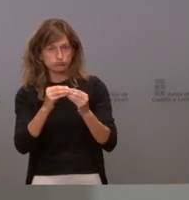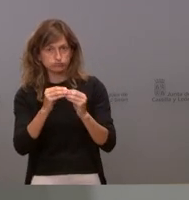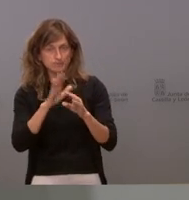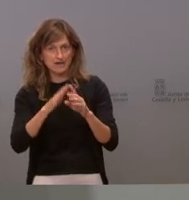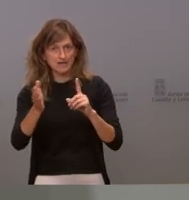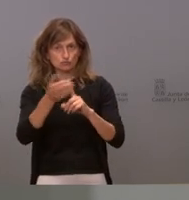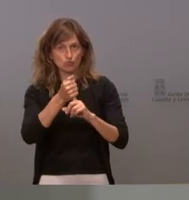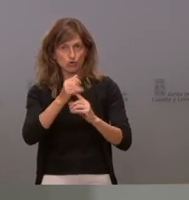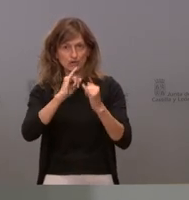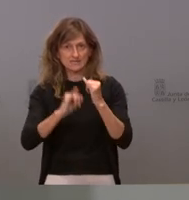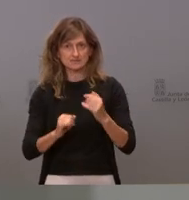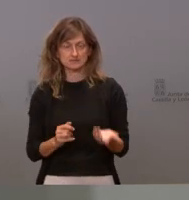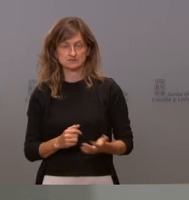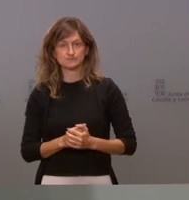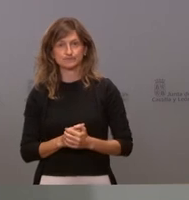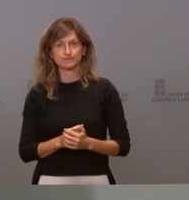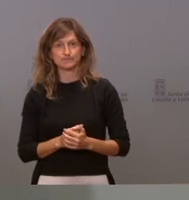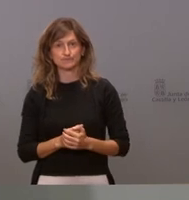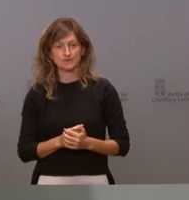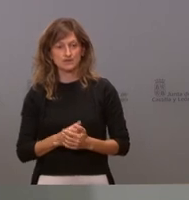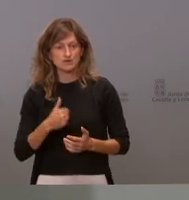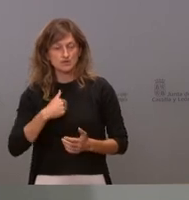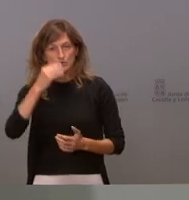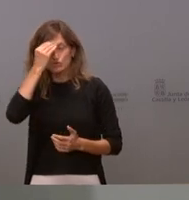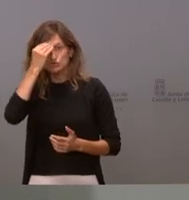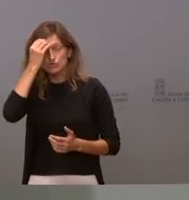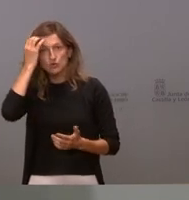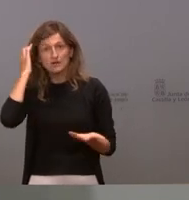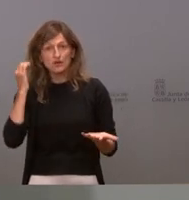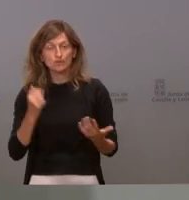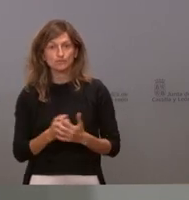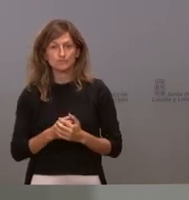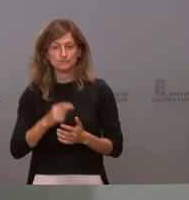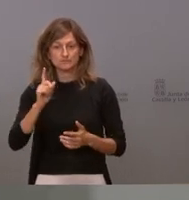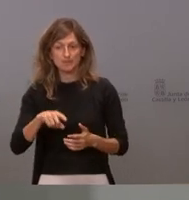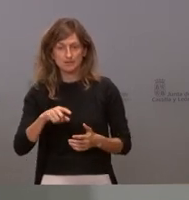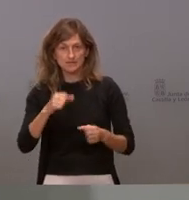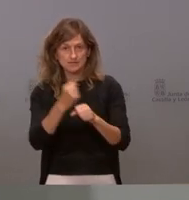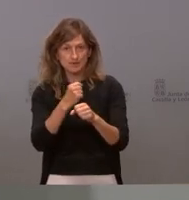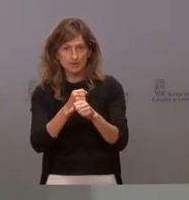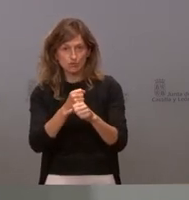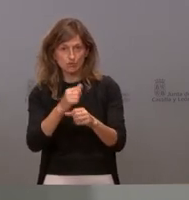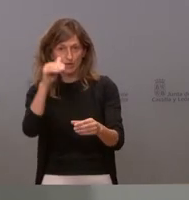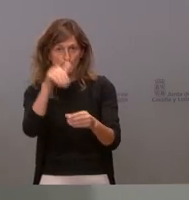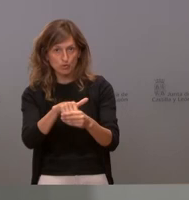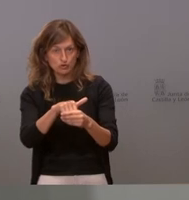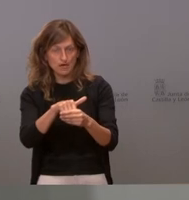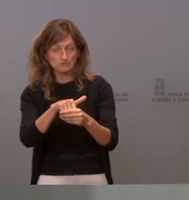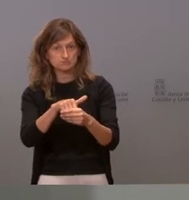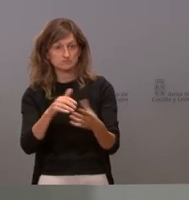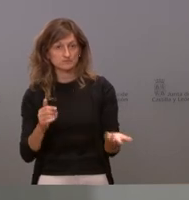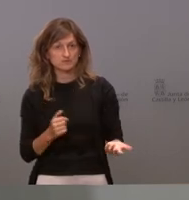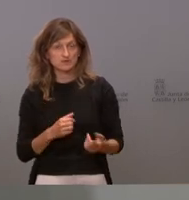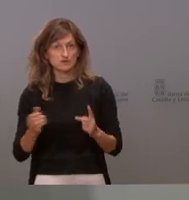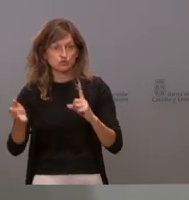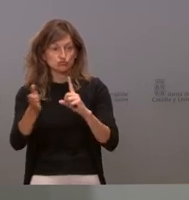estas crisis y yo creo y no lo creo yo lo creo la plantilla que es la que ha votado que la solución a que se ha